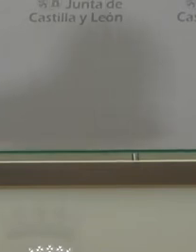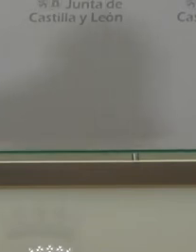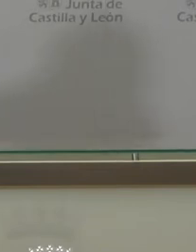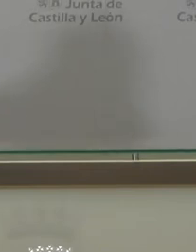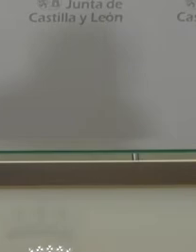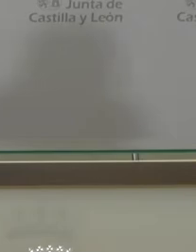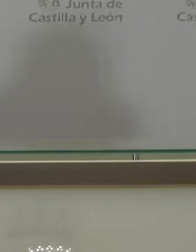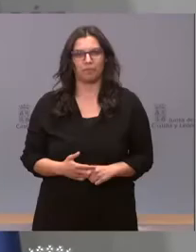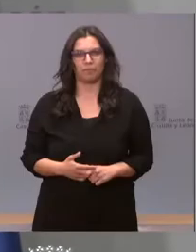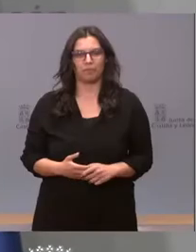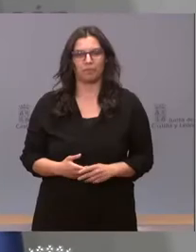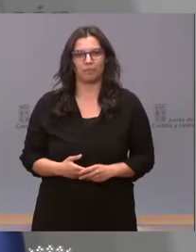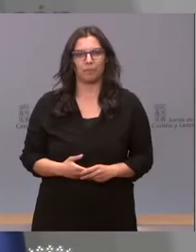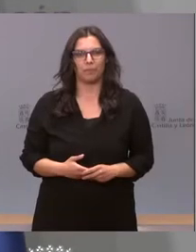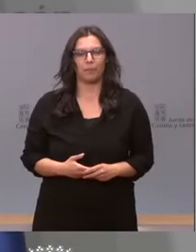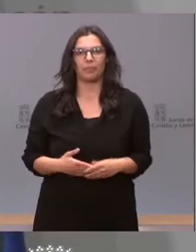Muy bien, buenos días.